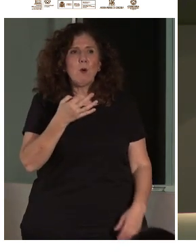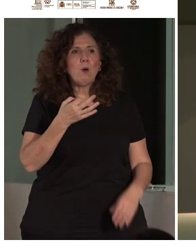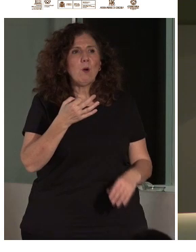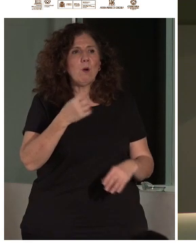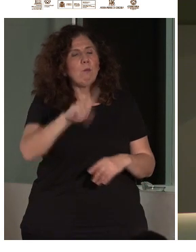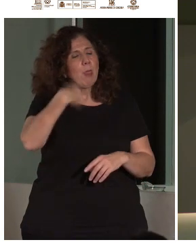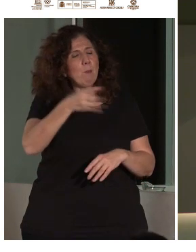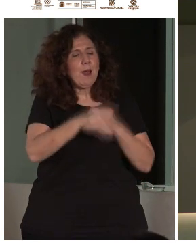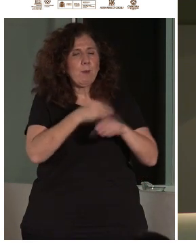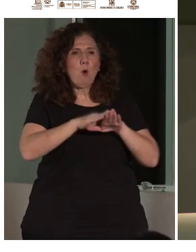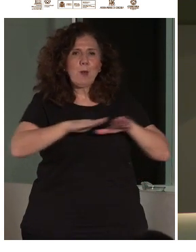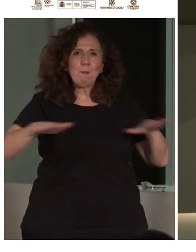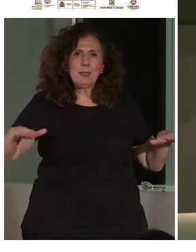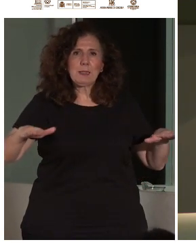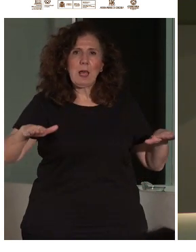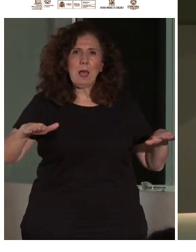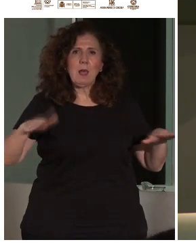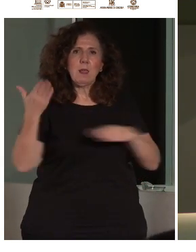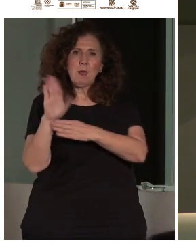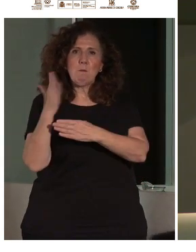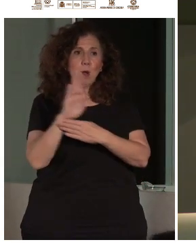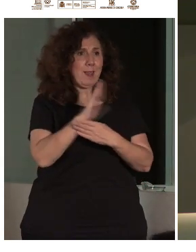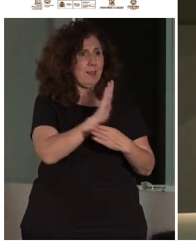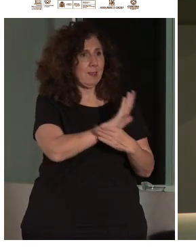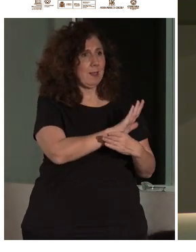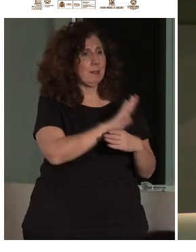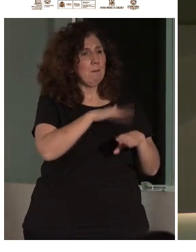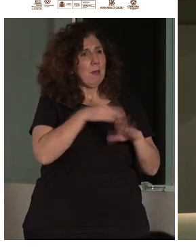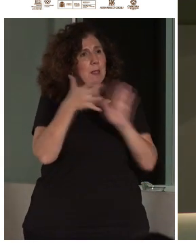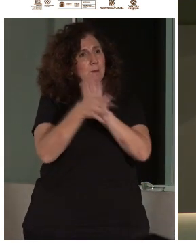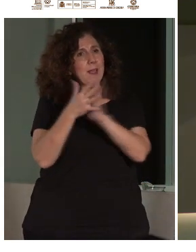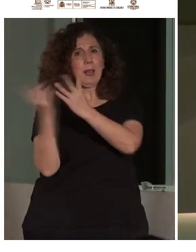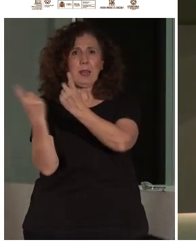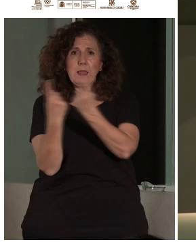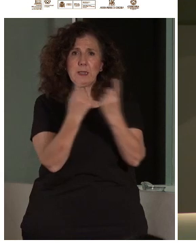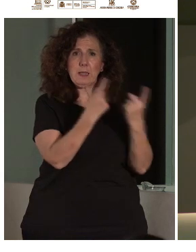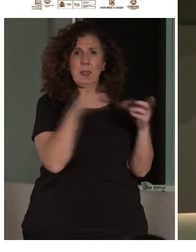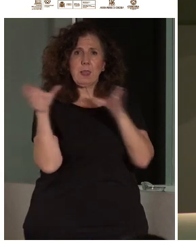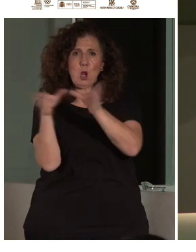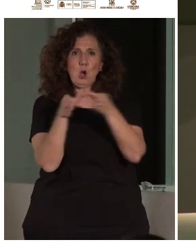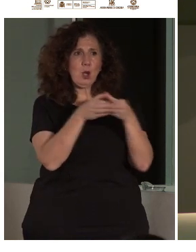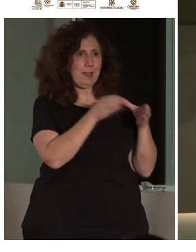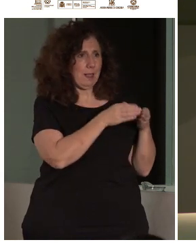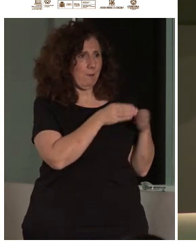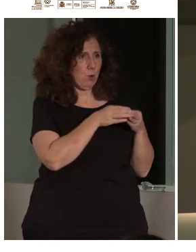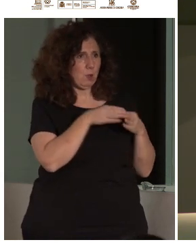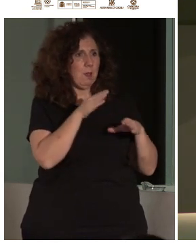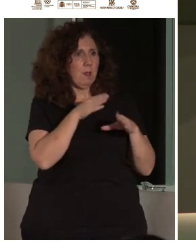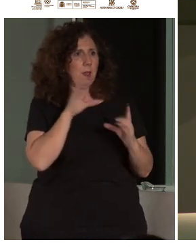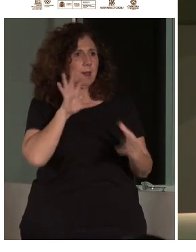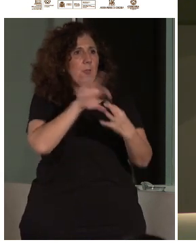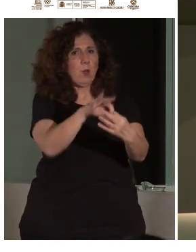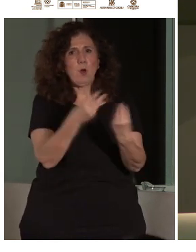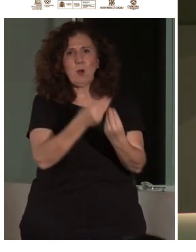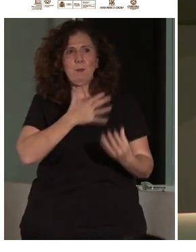plantearán las necesidades por parte de todos los colectivos que luego citaré aquí con respecto al patrimonio, ¿no?